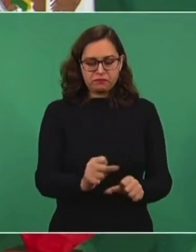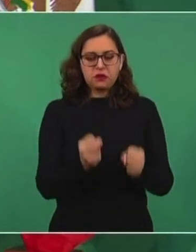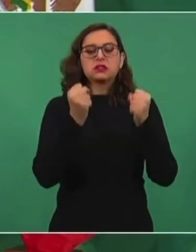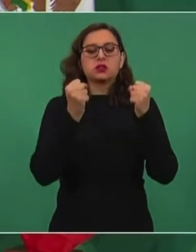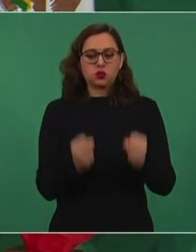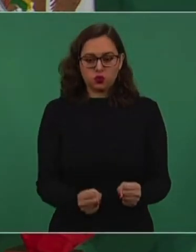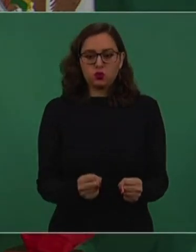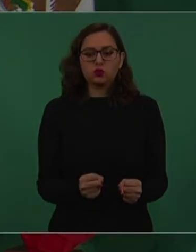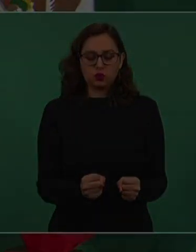Hay libertades en el país. país. Gracias.